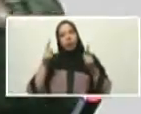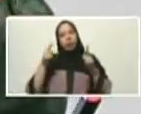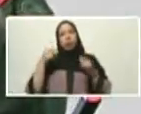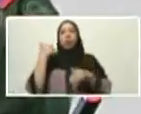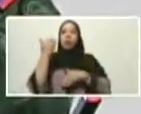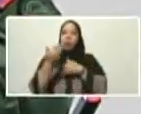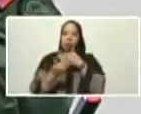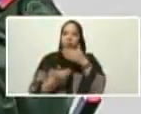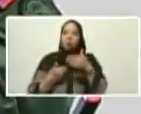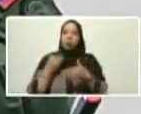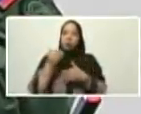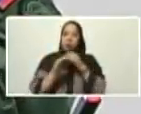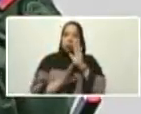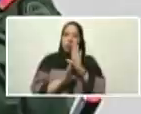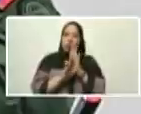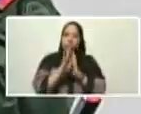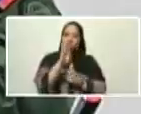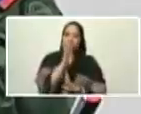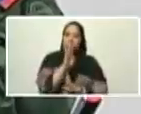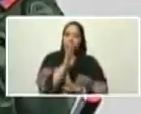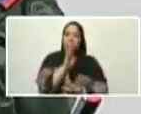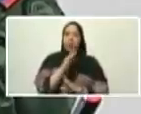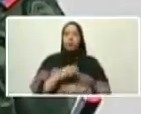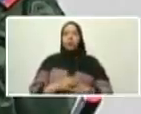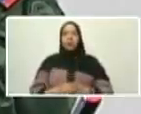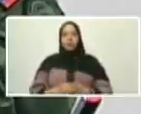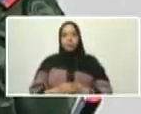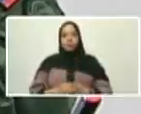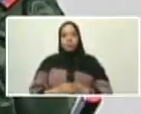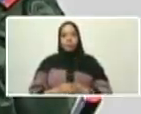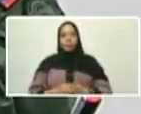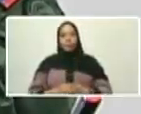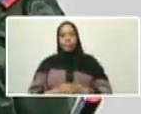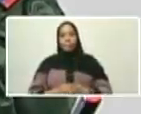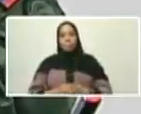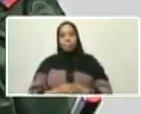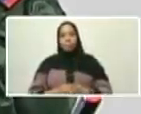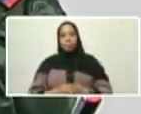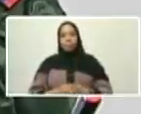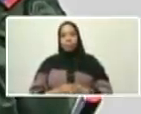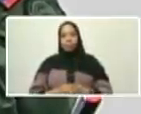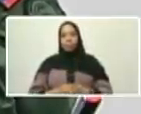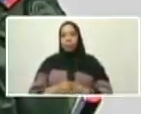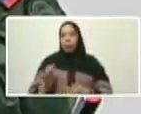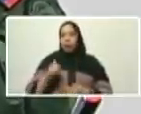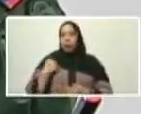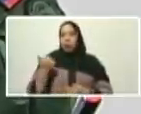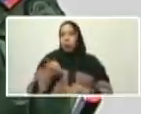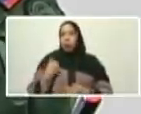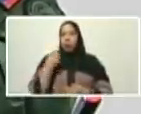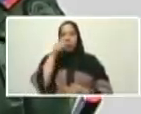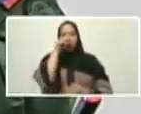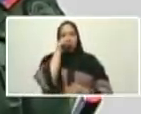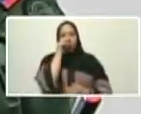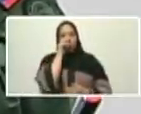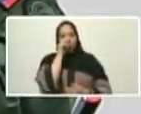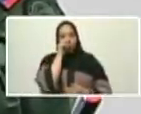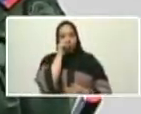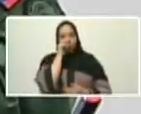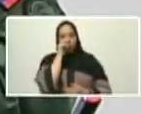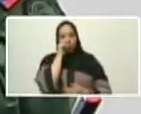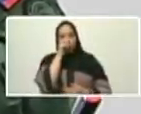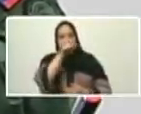para seguir avanzando en la campaña del sur. No cualquier hombre llega hasta